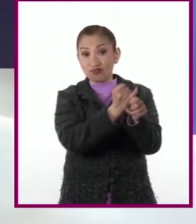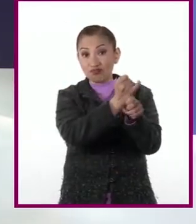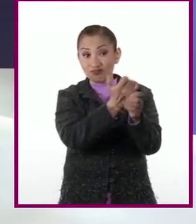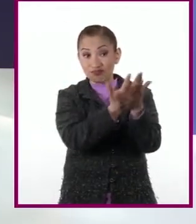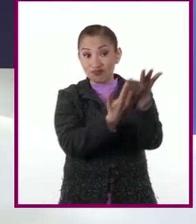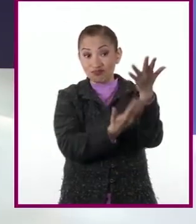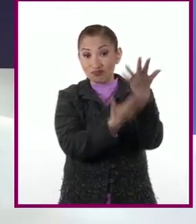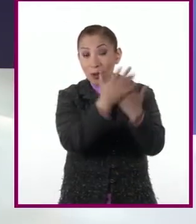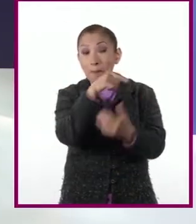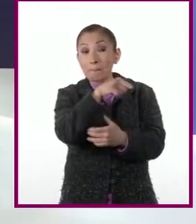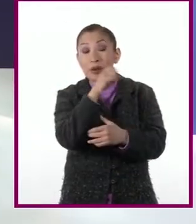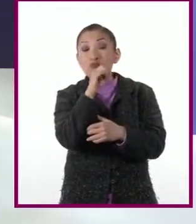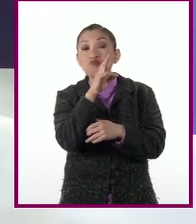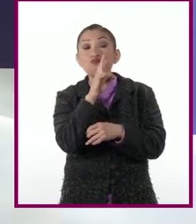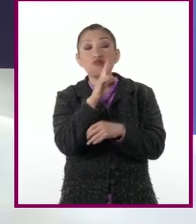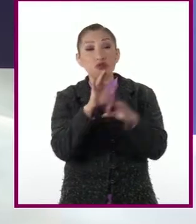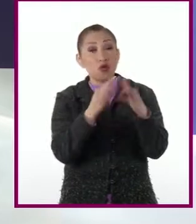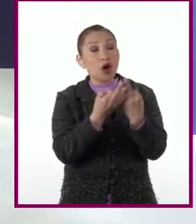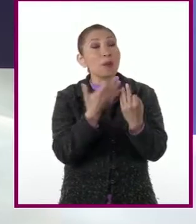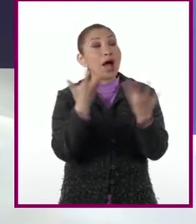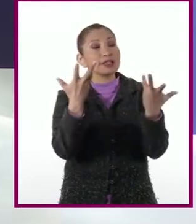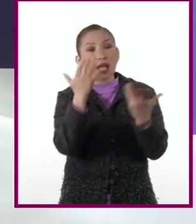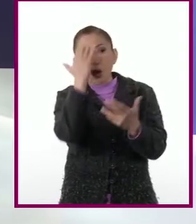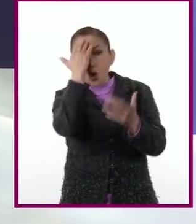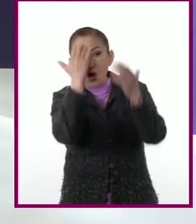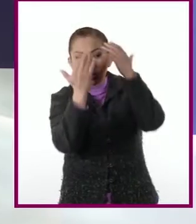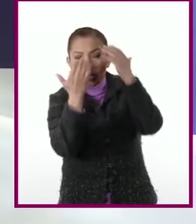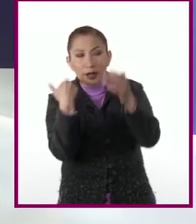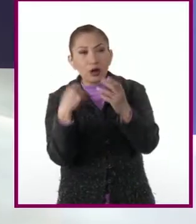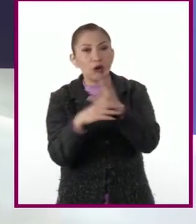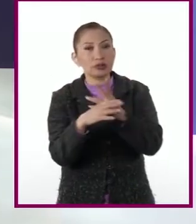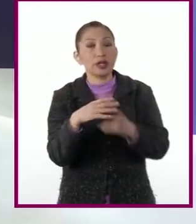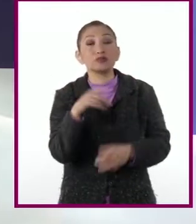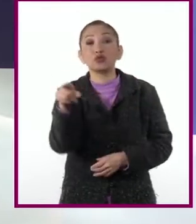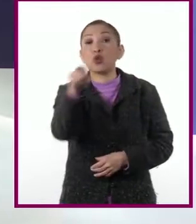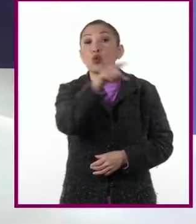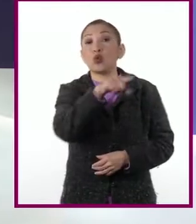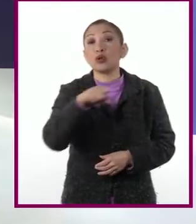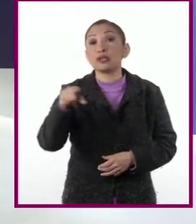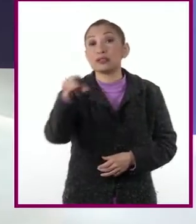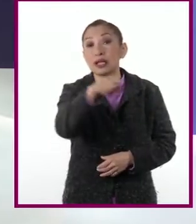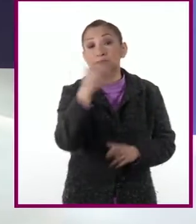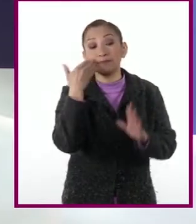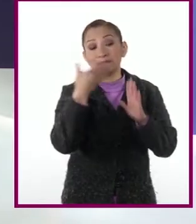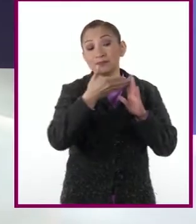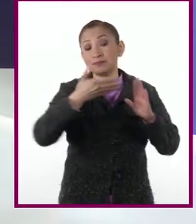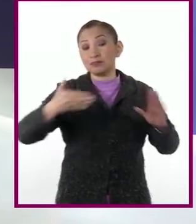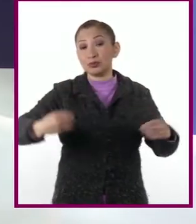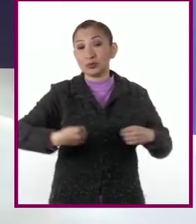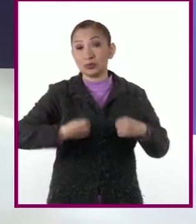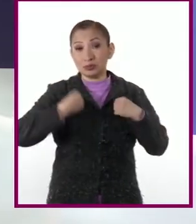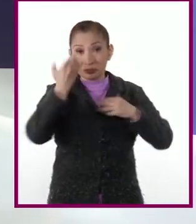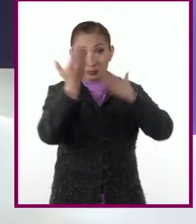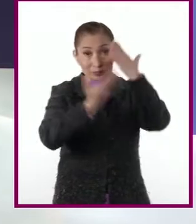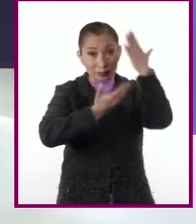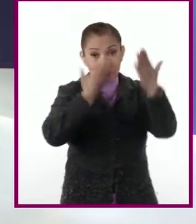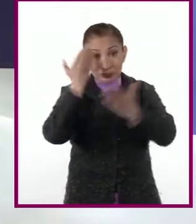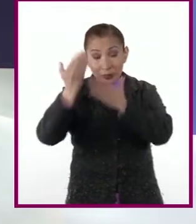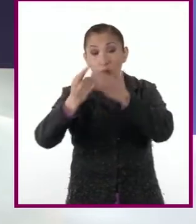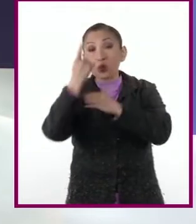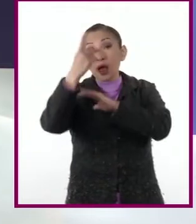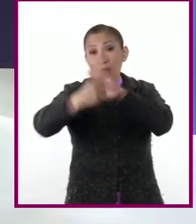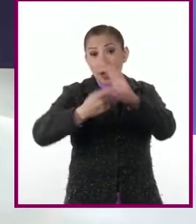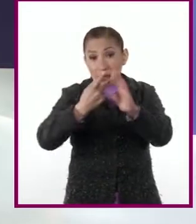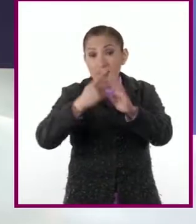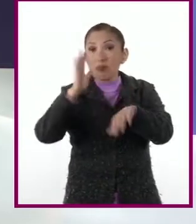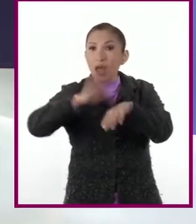como la mejor manera de acceder al conocimiento. Ustedes, a lo largo de sus vidas académicas, más de una vez